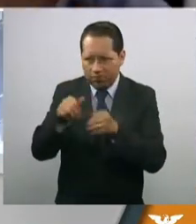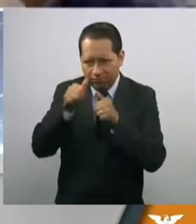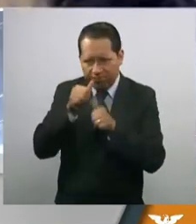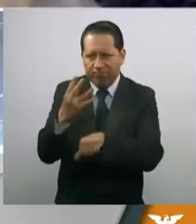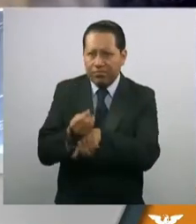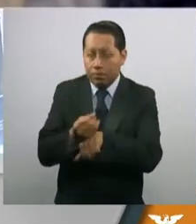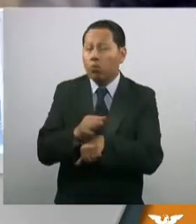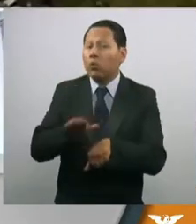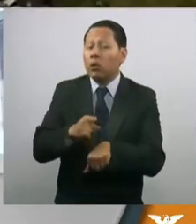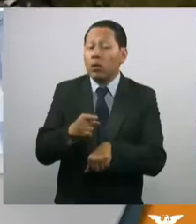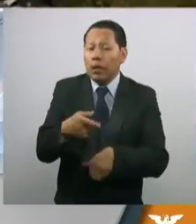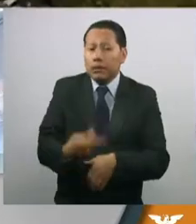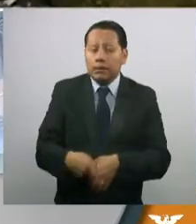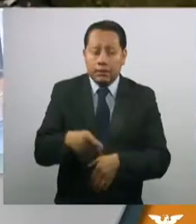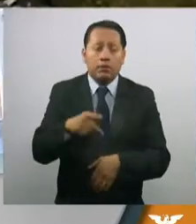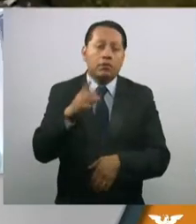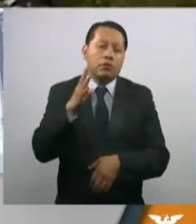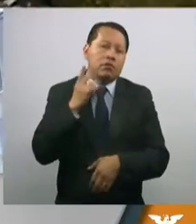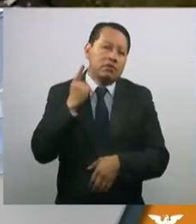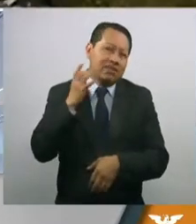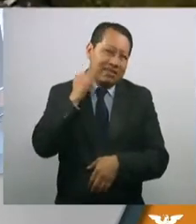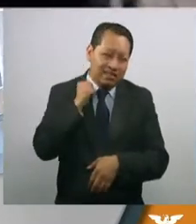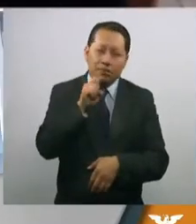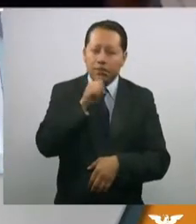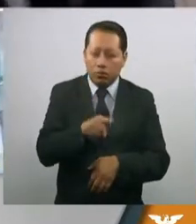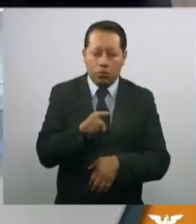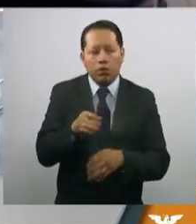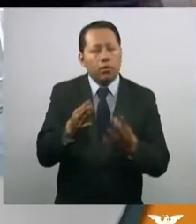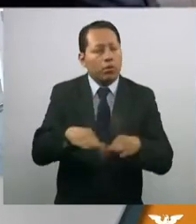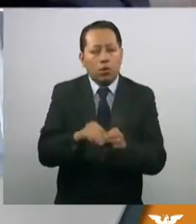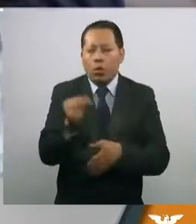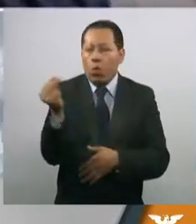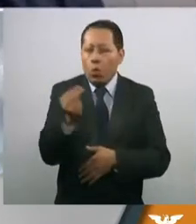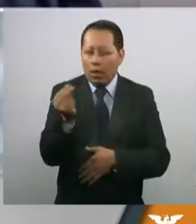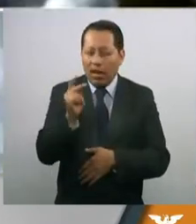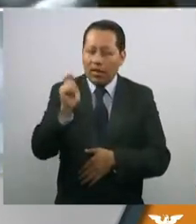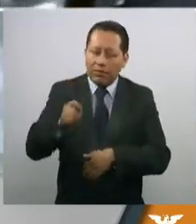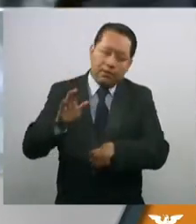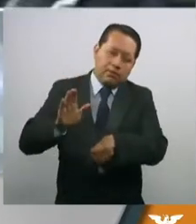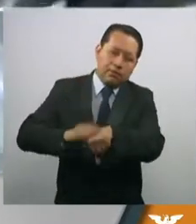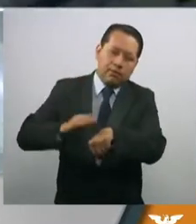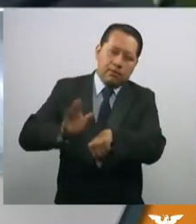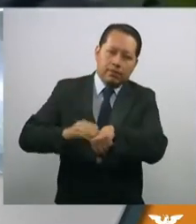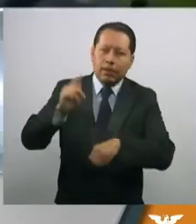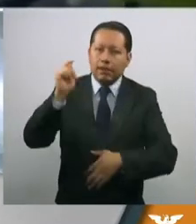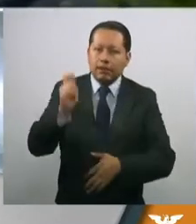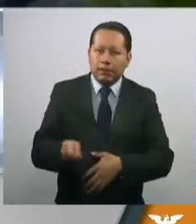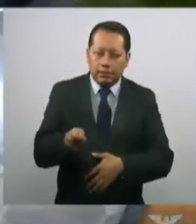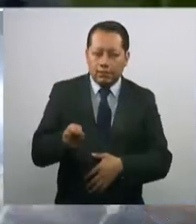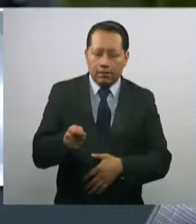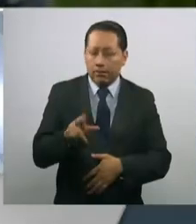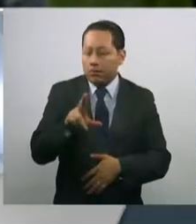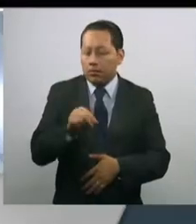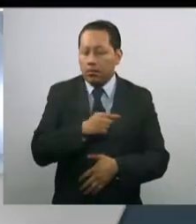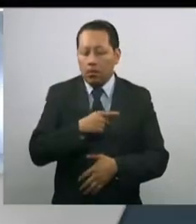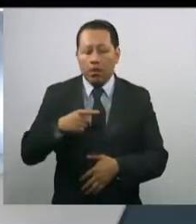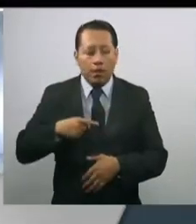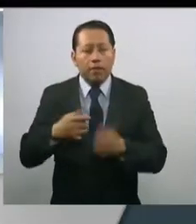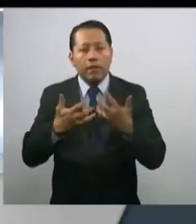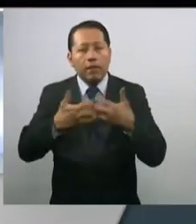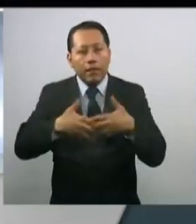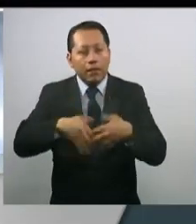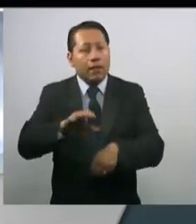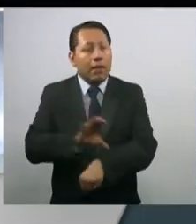Congreso de la Unión a que nos sumemos en un llamado a no seguir deteriorando a la industria